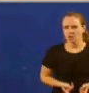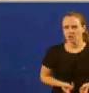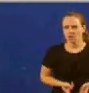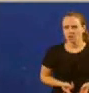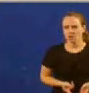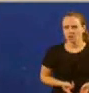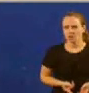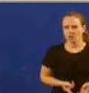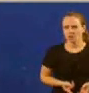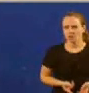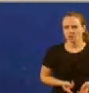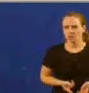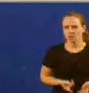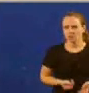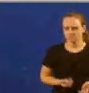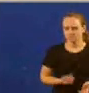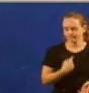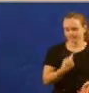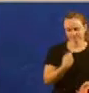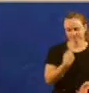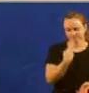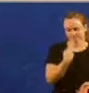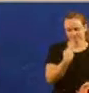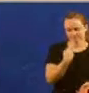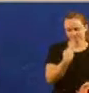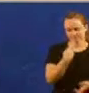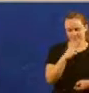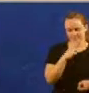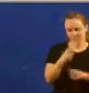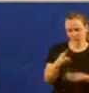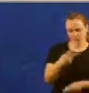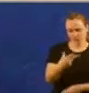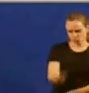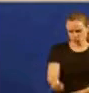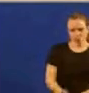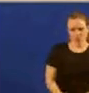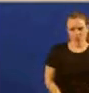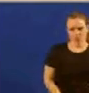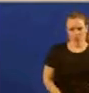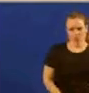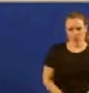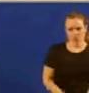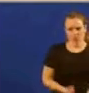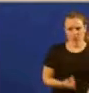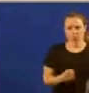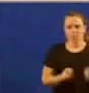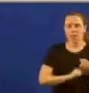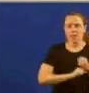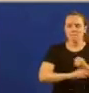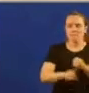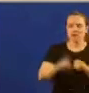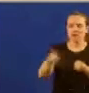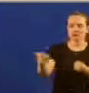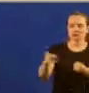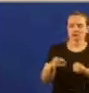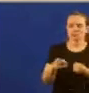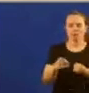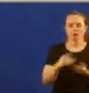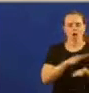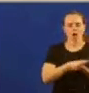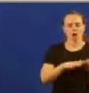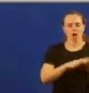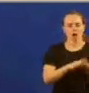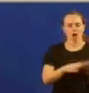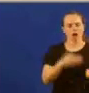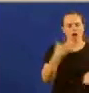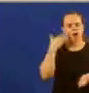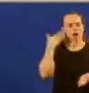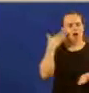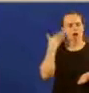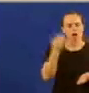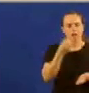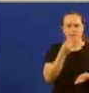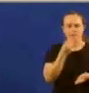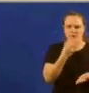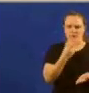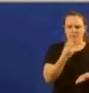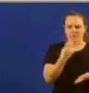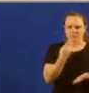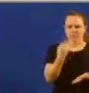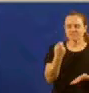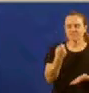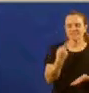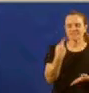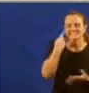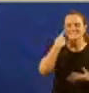decirnos. Se lle digo eu non. en o mar fronto ao seu trinfalismo compre investir moito máis en